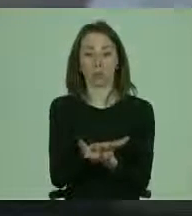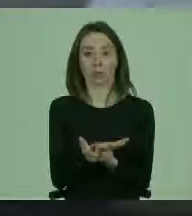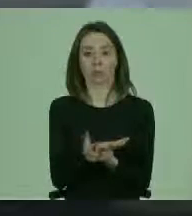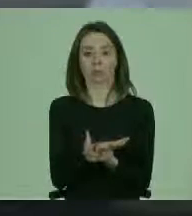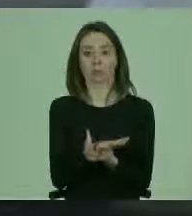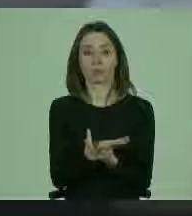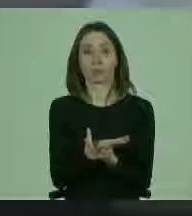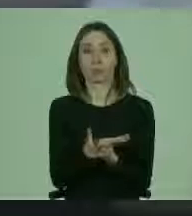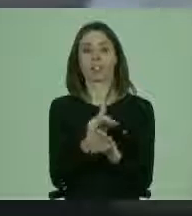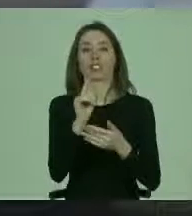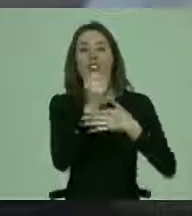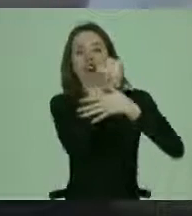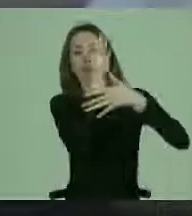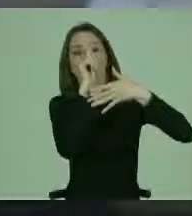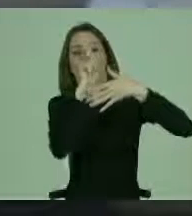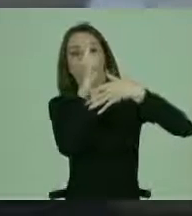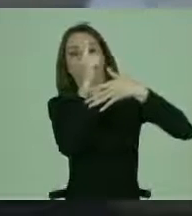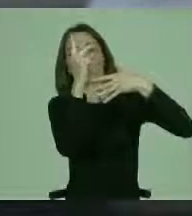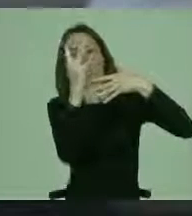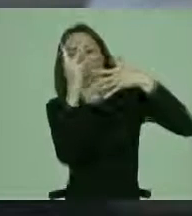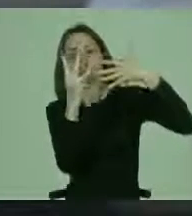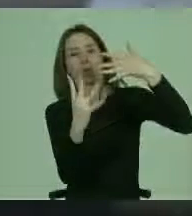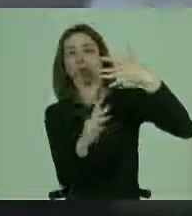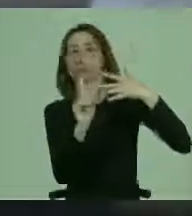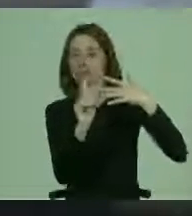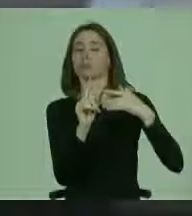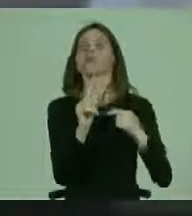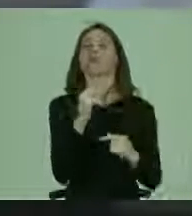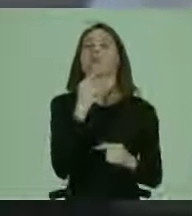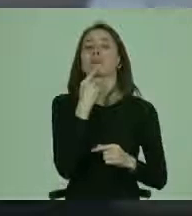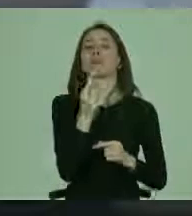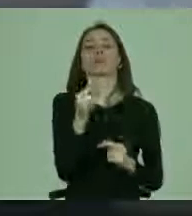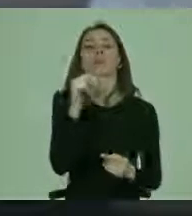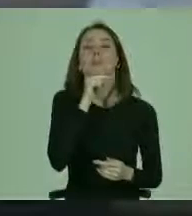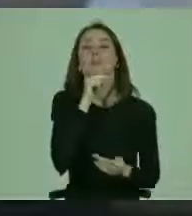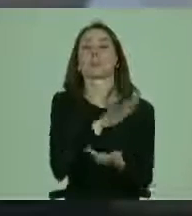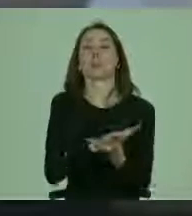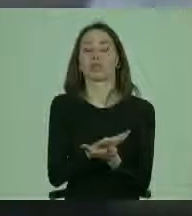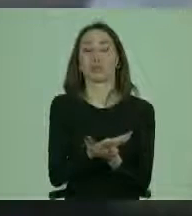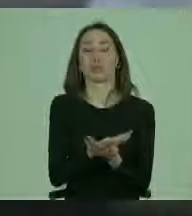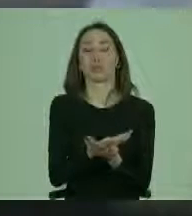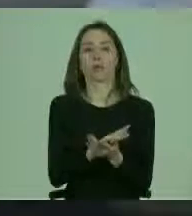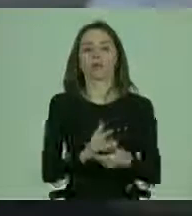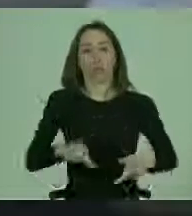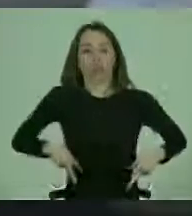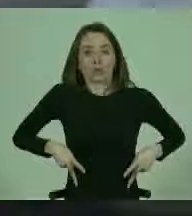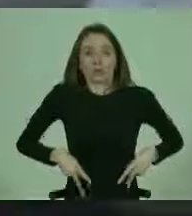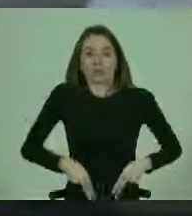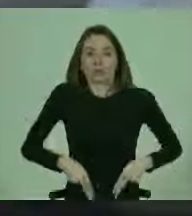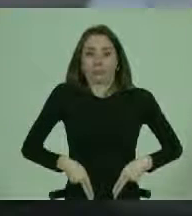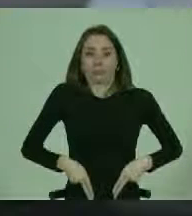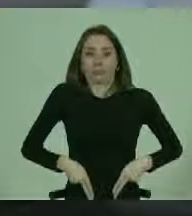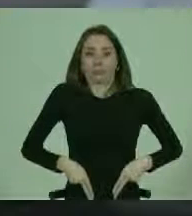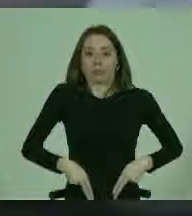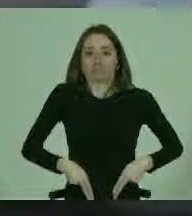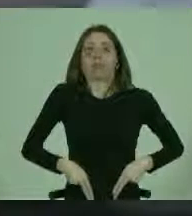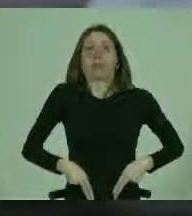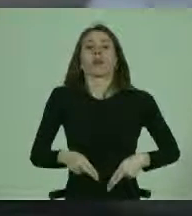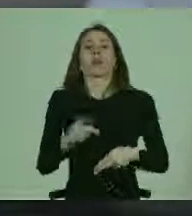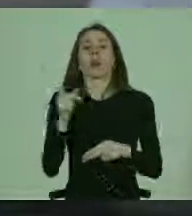la enumeración sea taxativa, nos referimos, por ejemplo, a las esterilizaciones sin